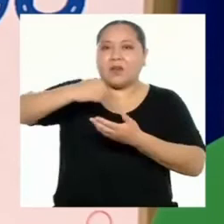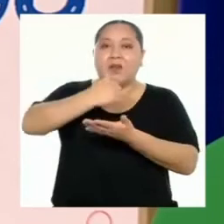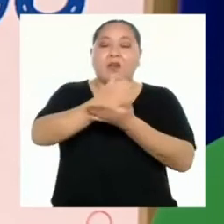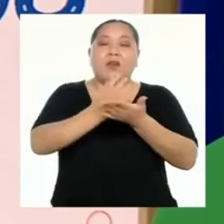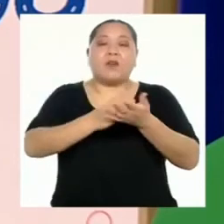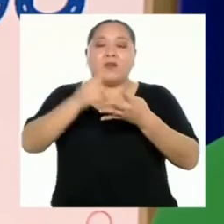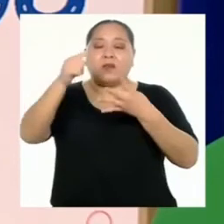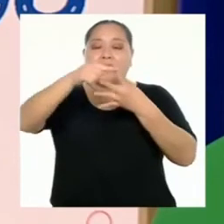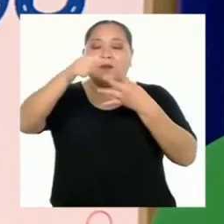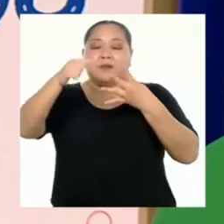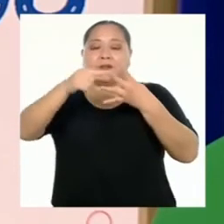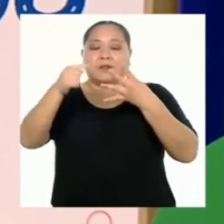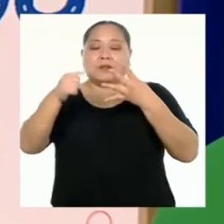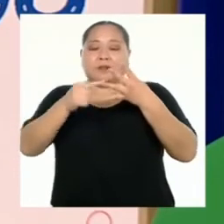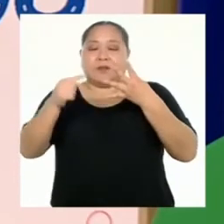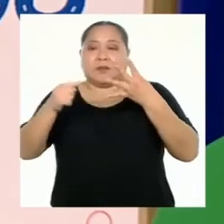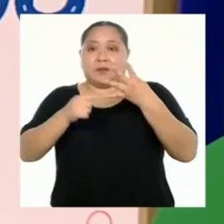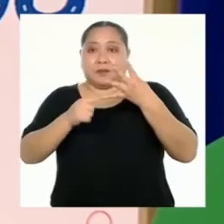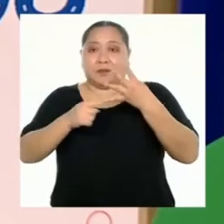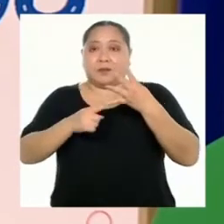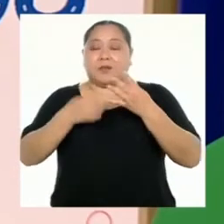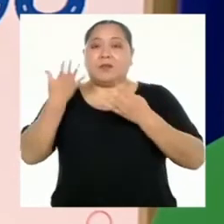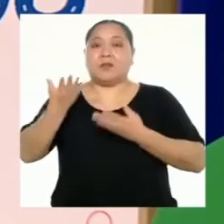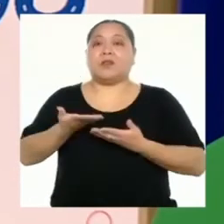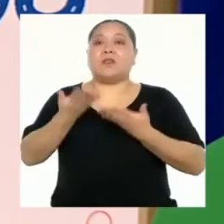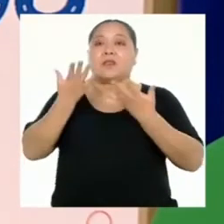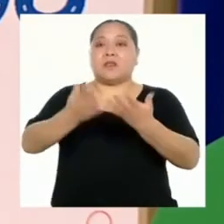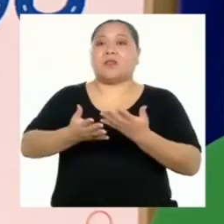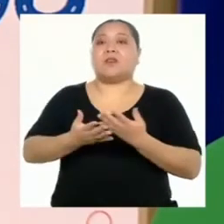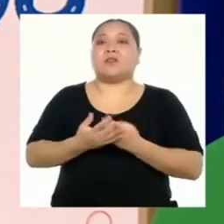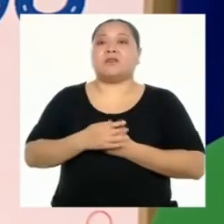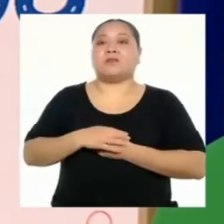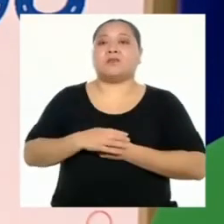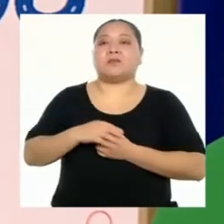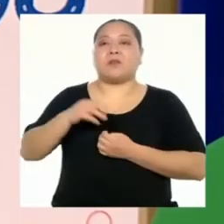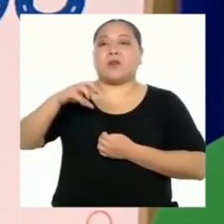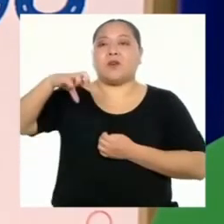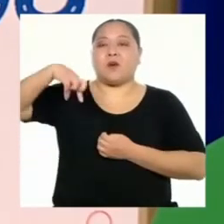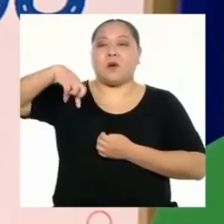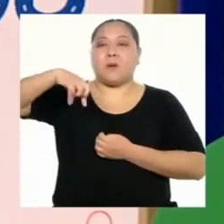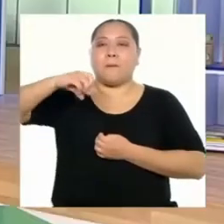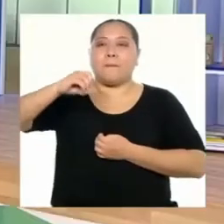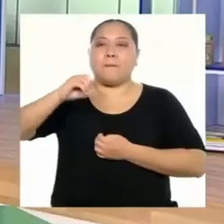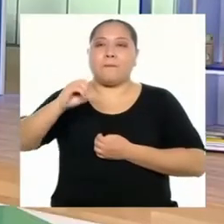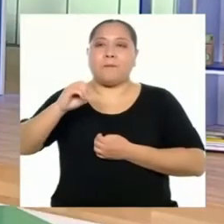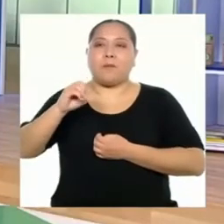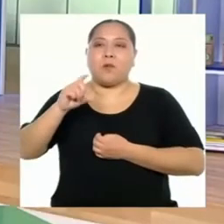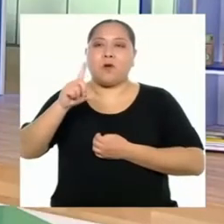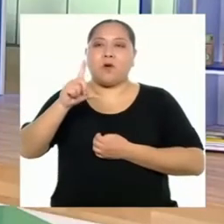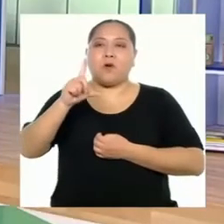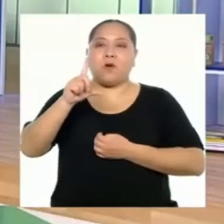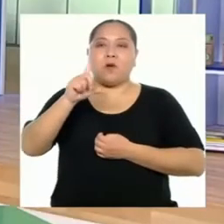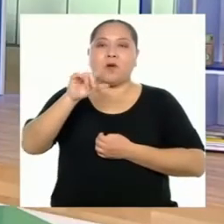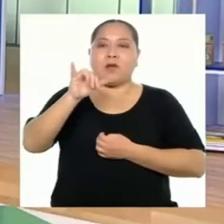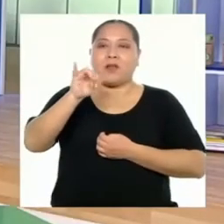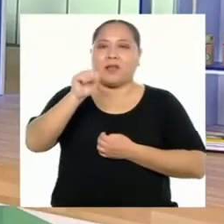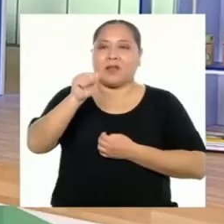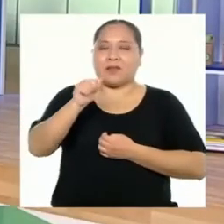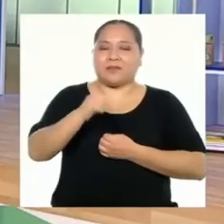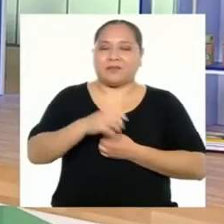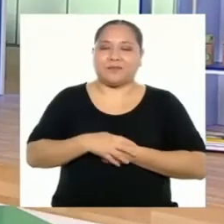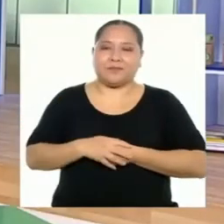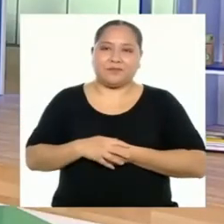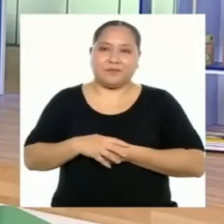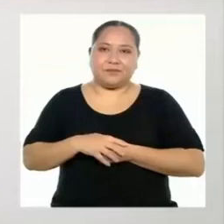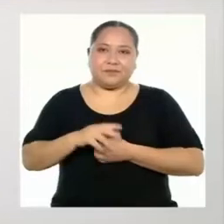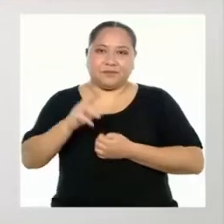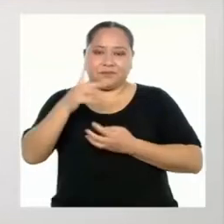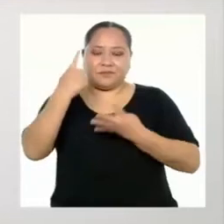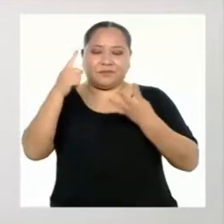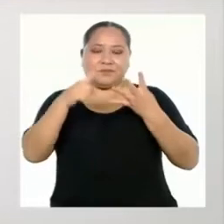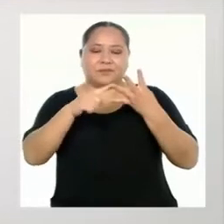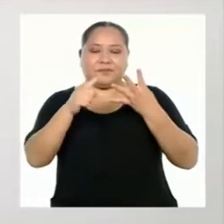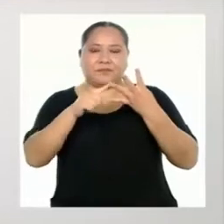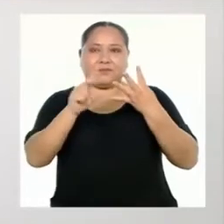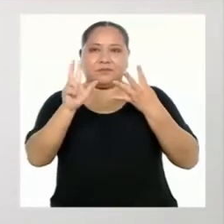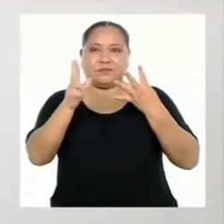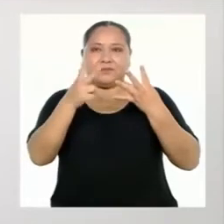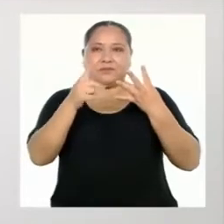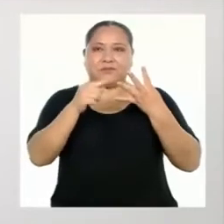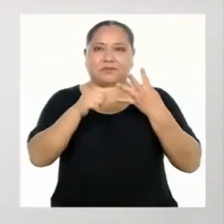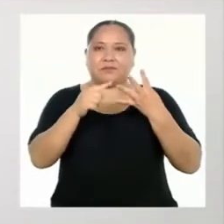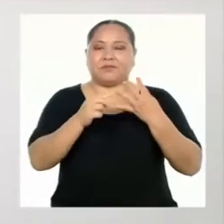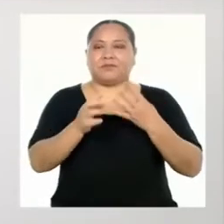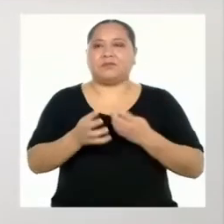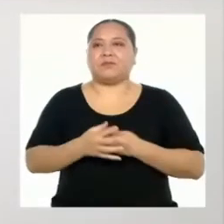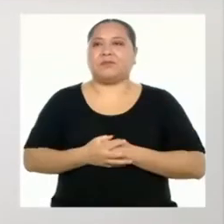las fases de resolución de problemas que propuso el matemático George Poglia. Y ahora nos tocaría pasar al tercero. Es